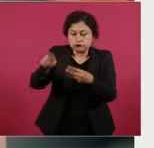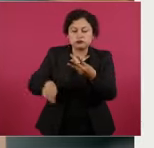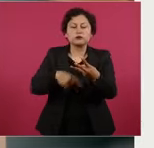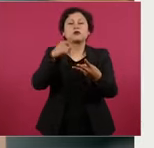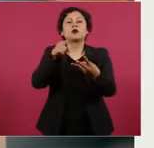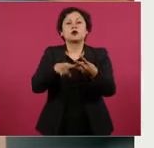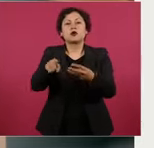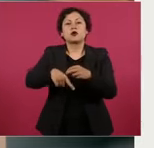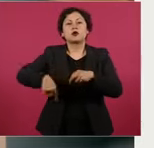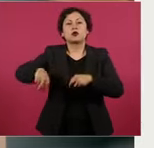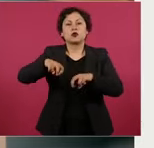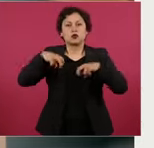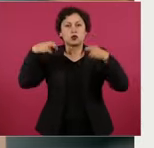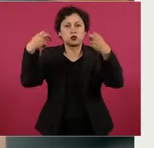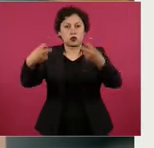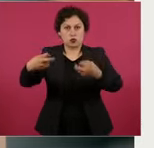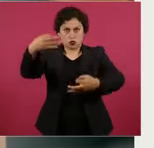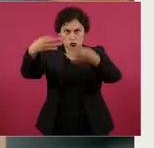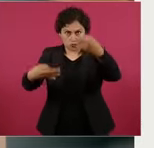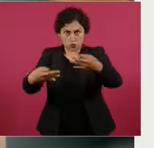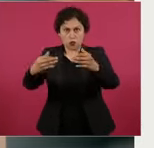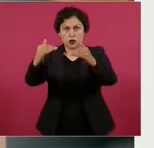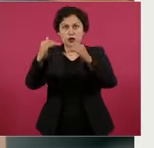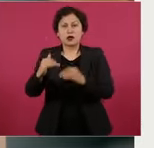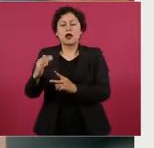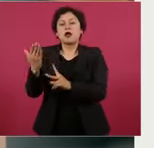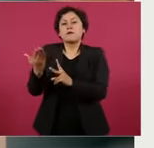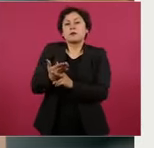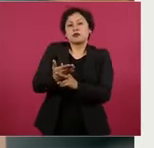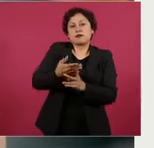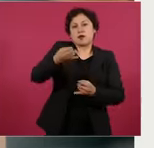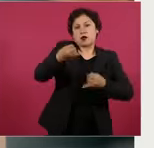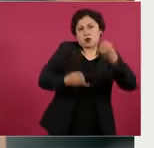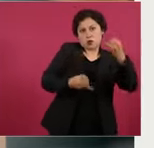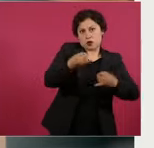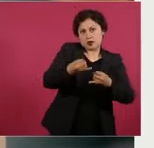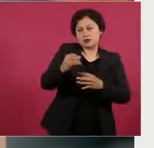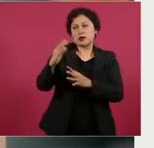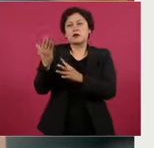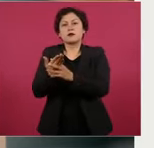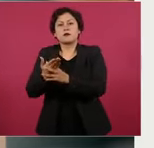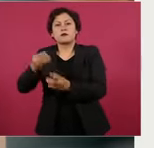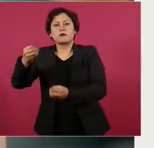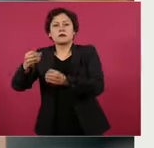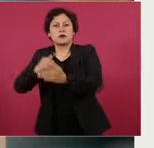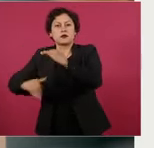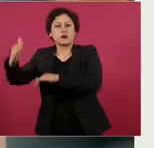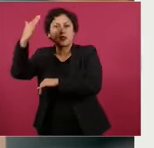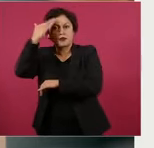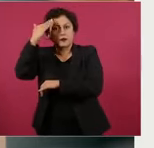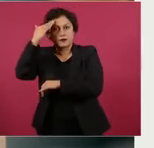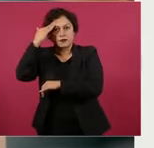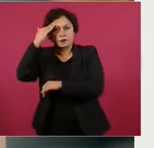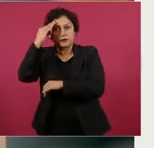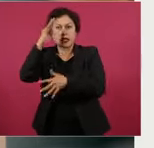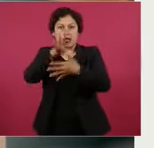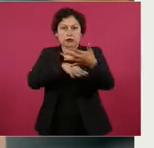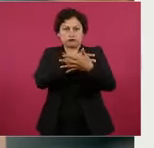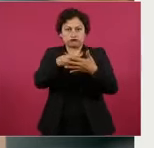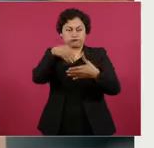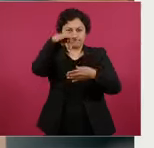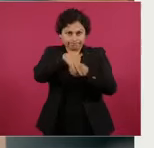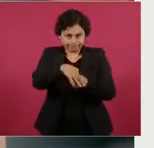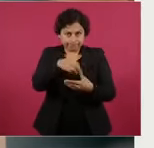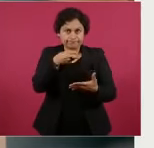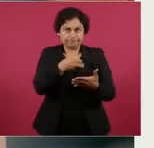mitad de jueces y la mitad de magistradas y magistrados. Los comités de